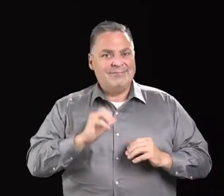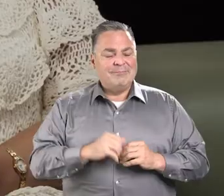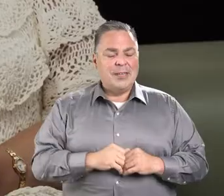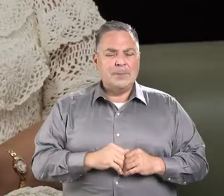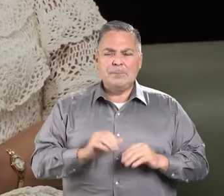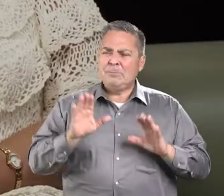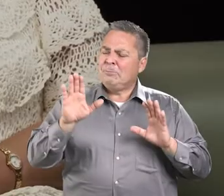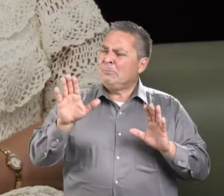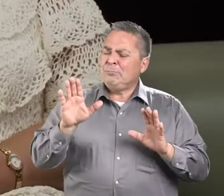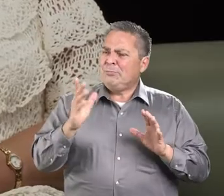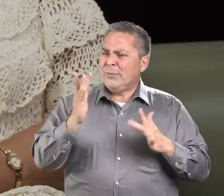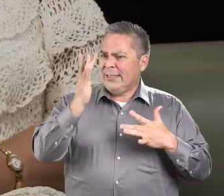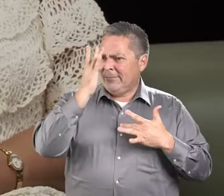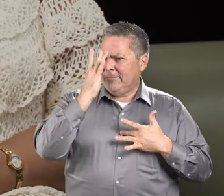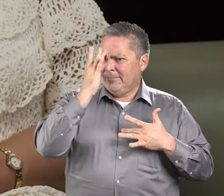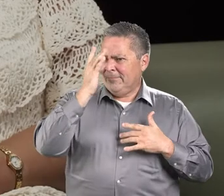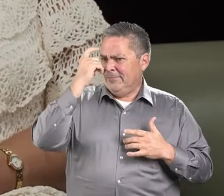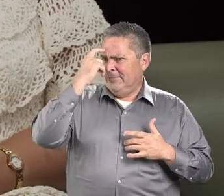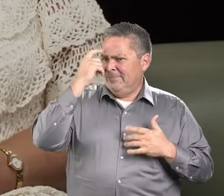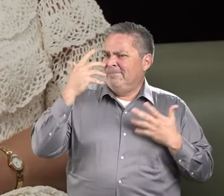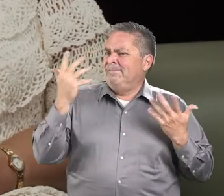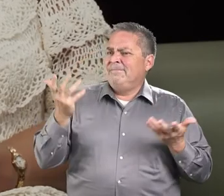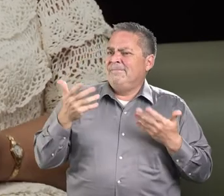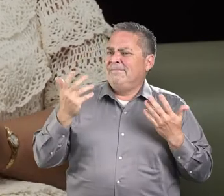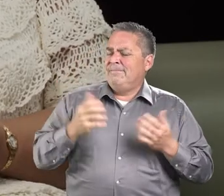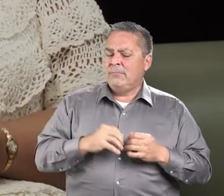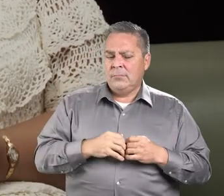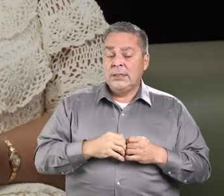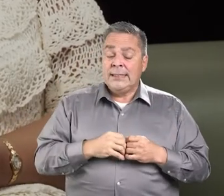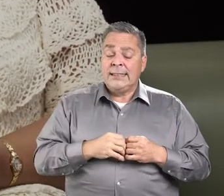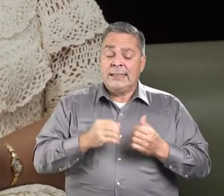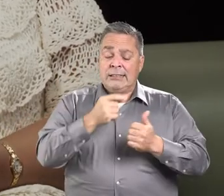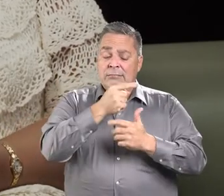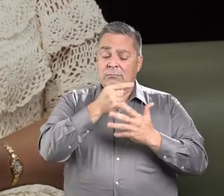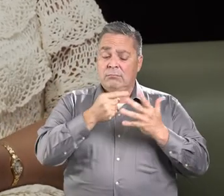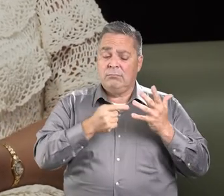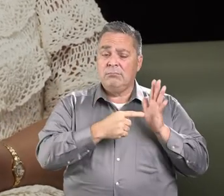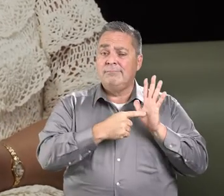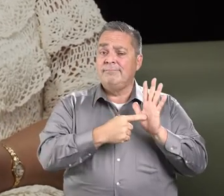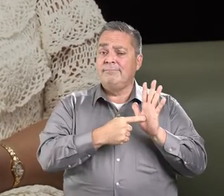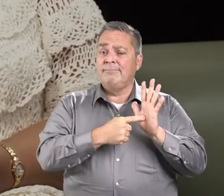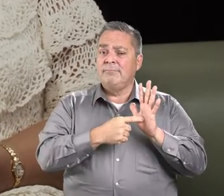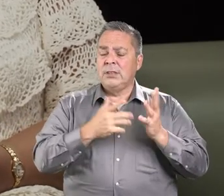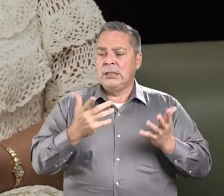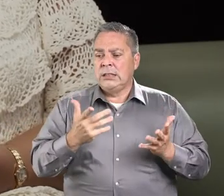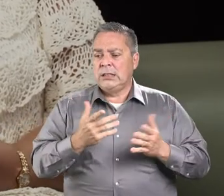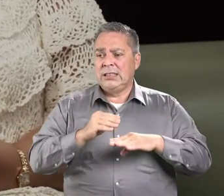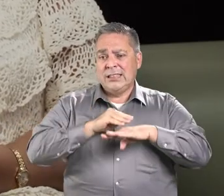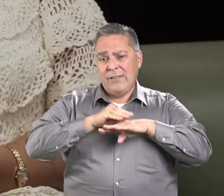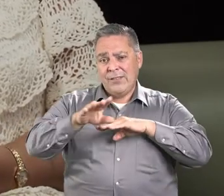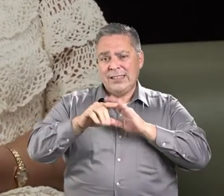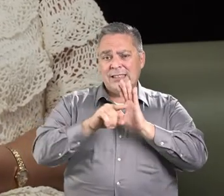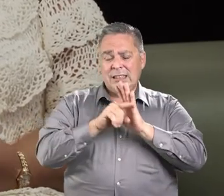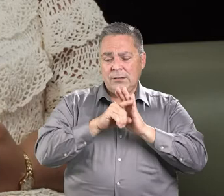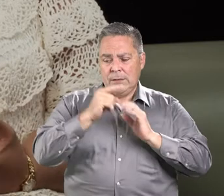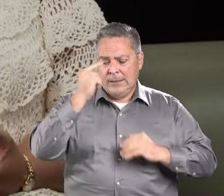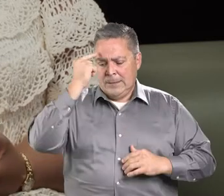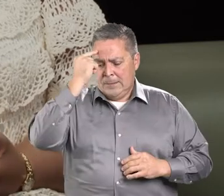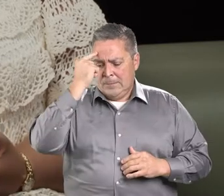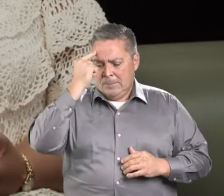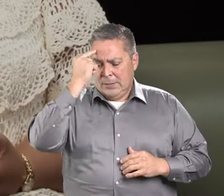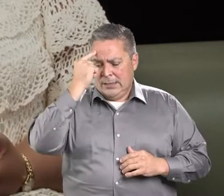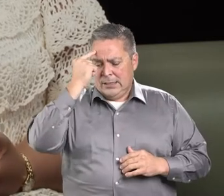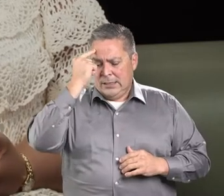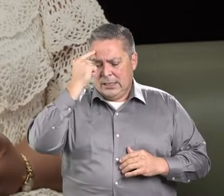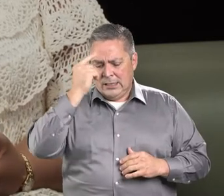referimos? Es un conjunto de síntomas que afecta nuestra capacidad de pensar, de sentir y de